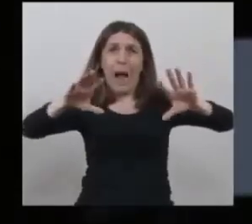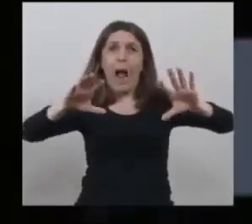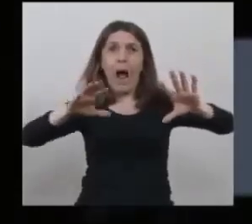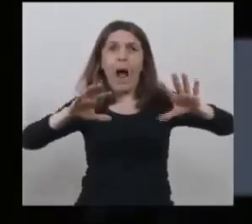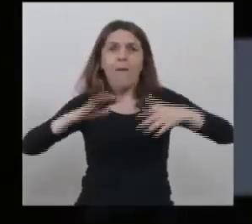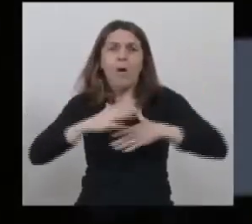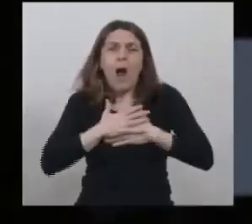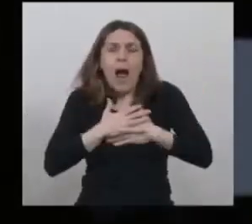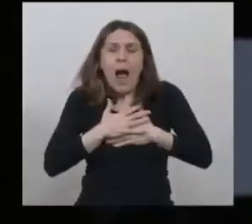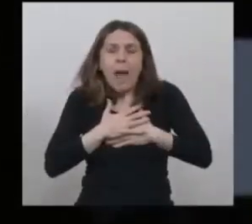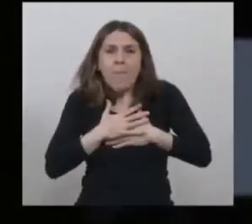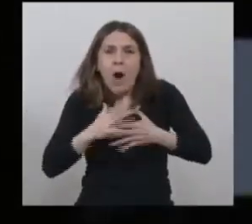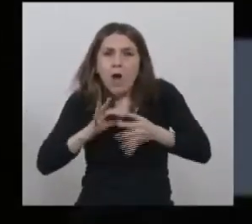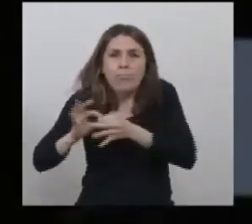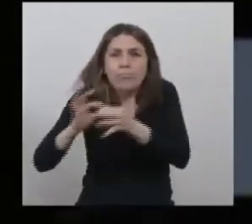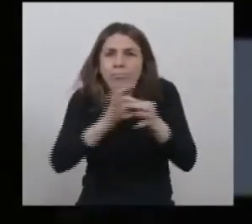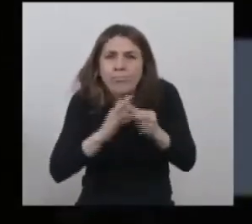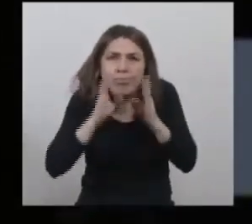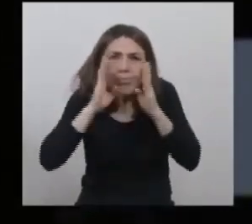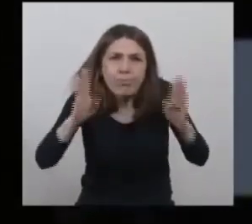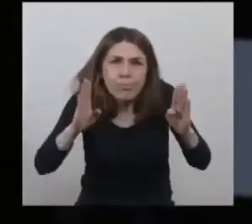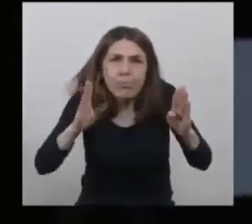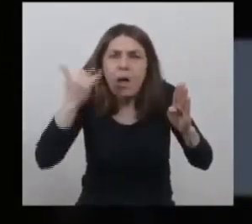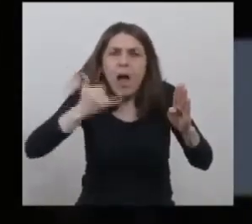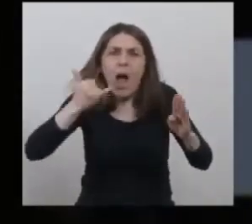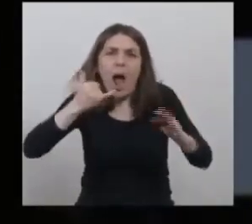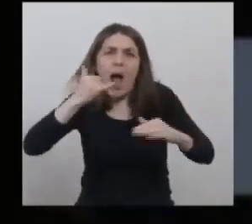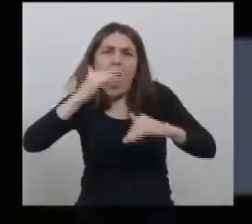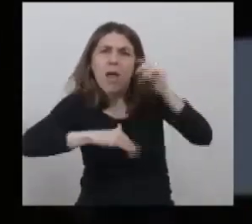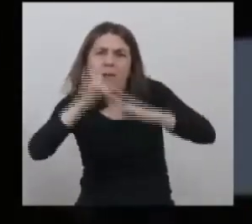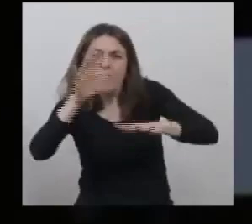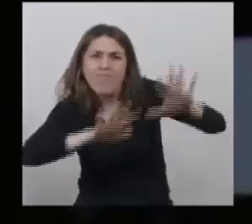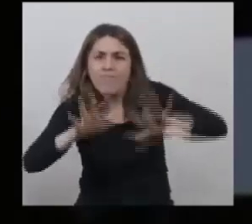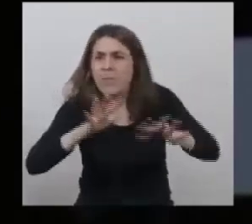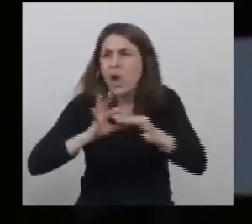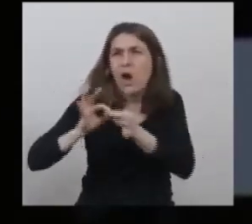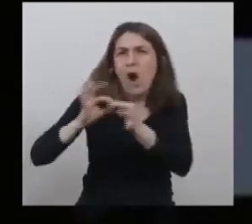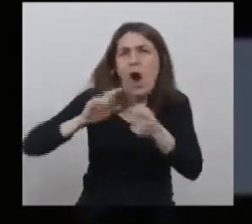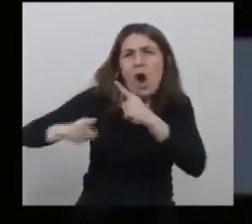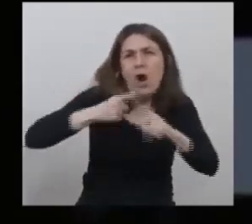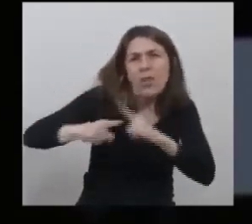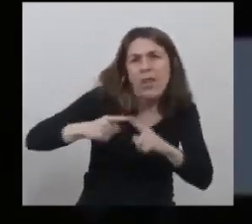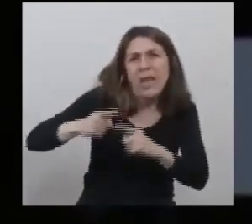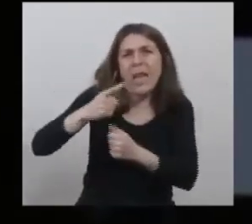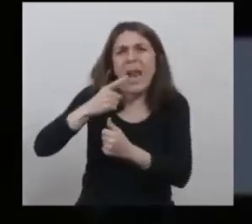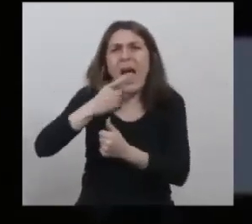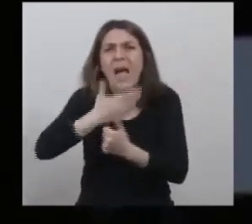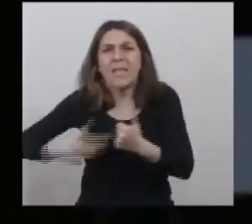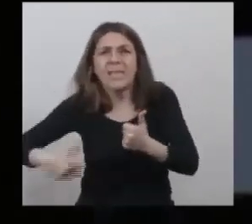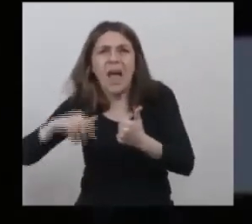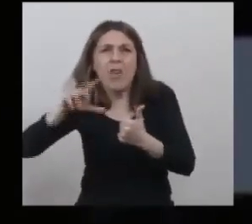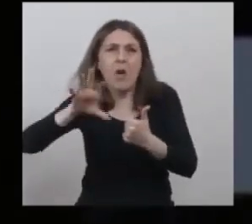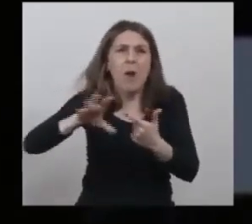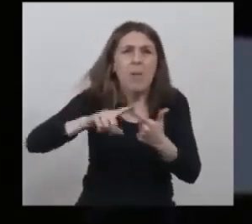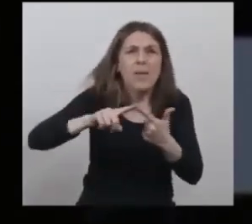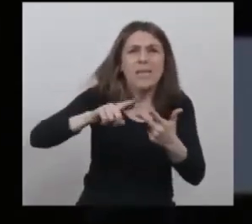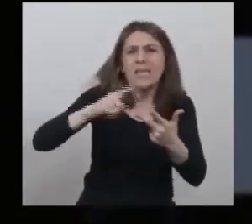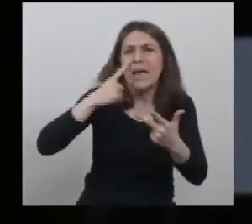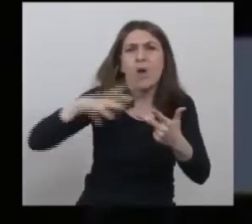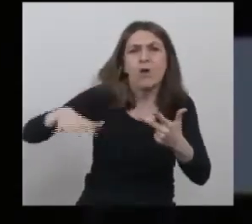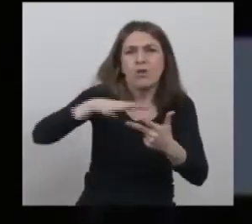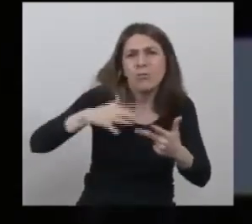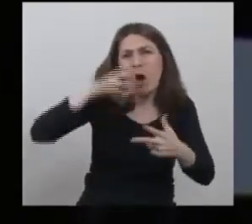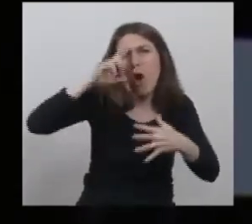desidia, pusimos el ojo, pusimos coordinación estatal, pusimos gestión, pusimos compromiso,